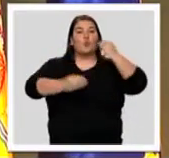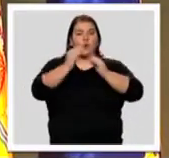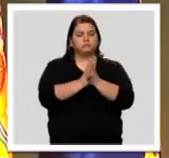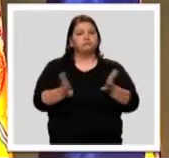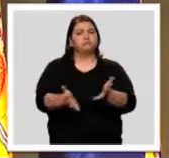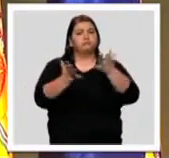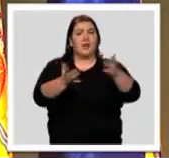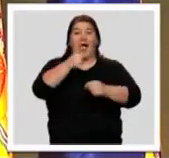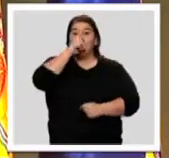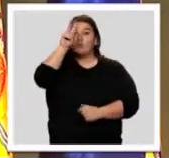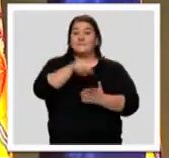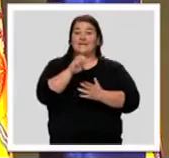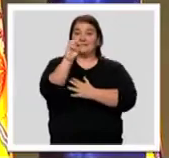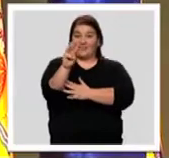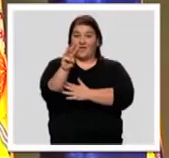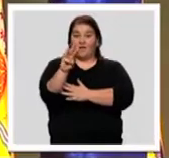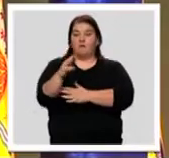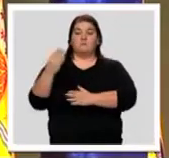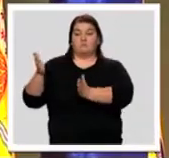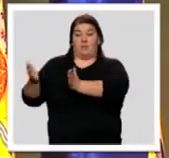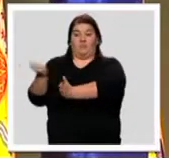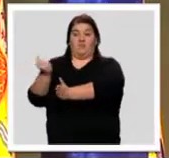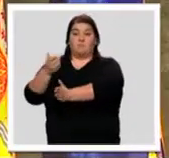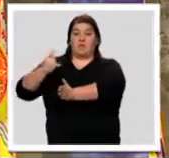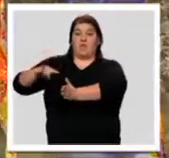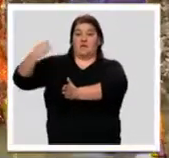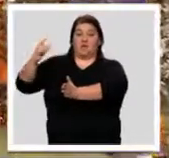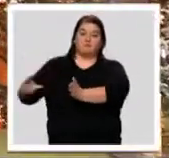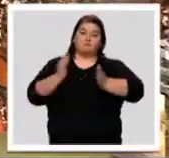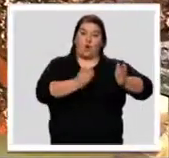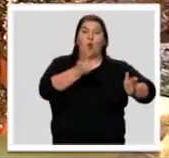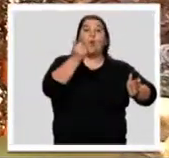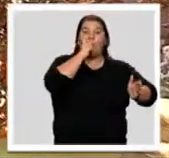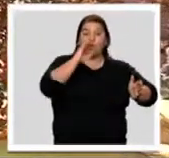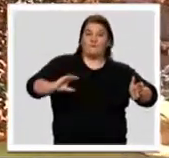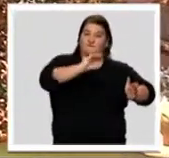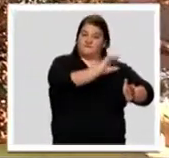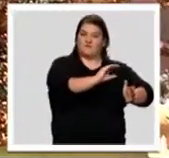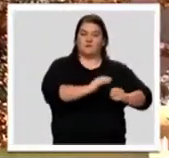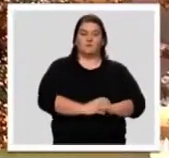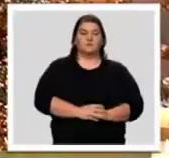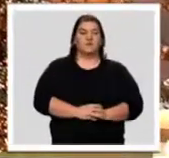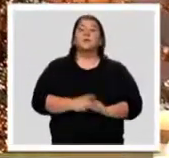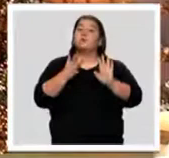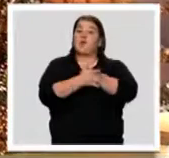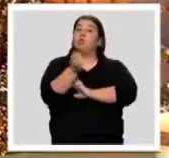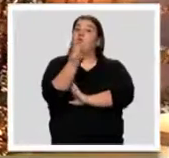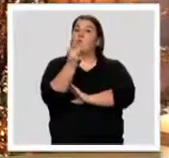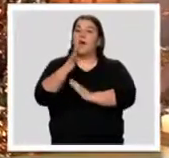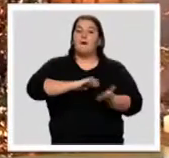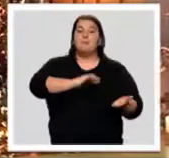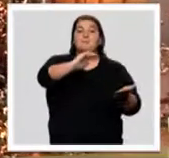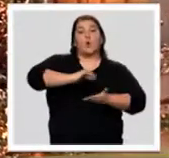2013 también adelantaremos la paga de diciembre a junio. Vamos a continuar reduciendo la deuda con nuestros